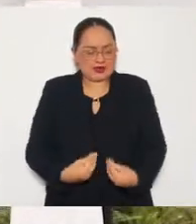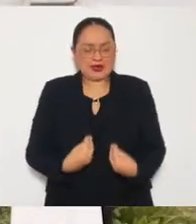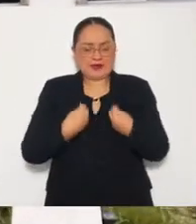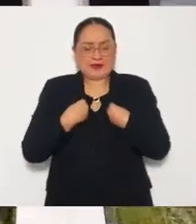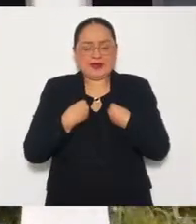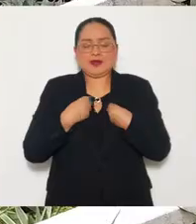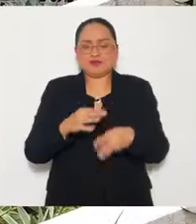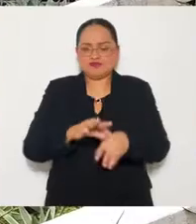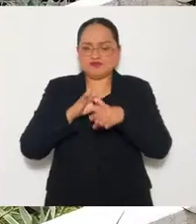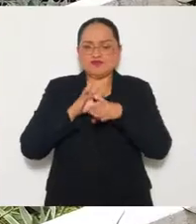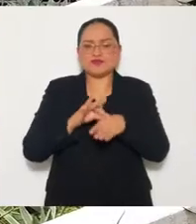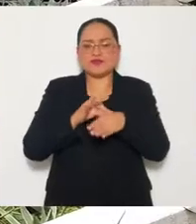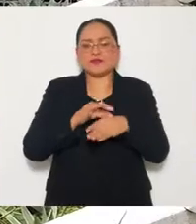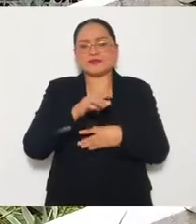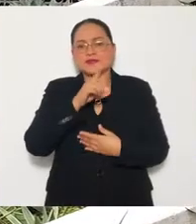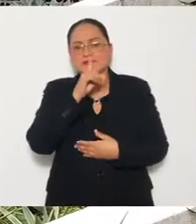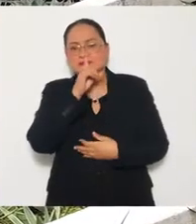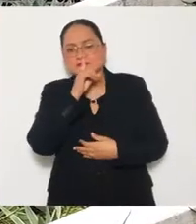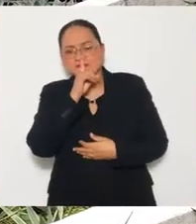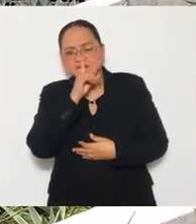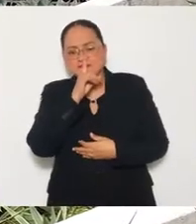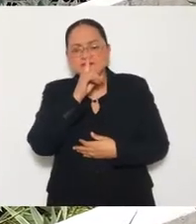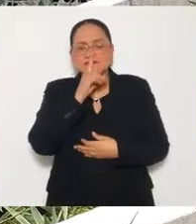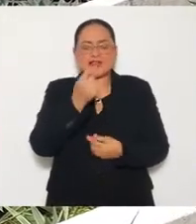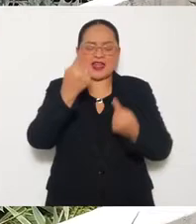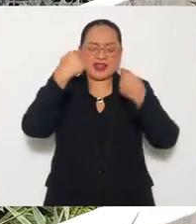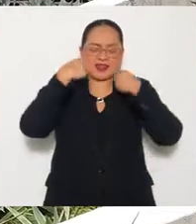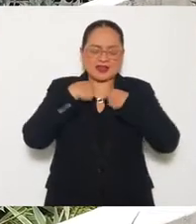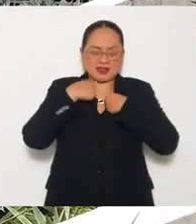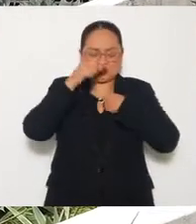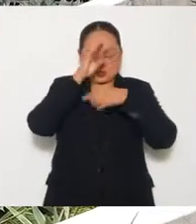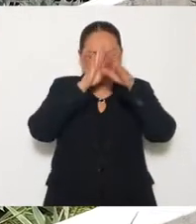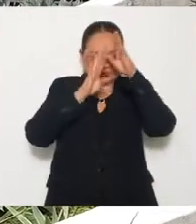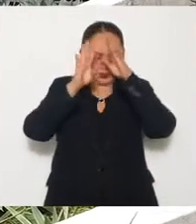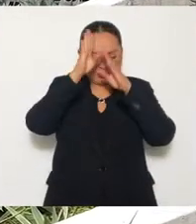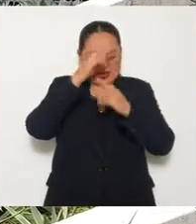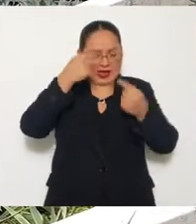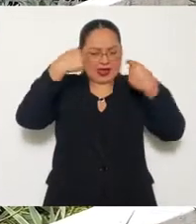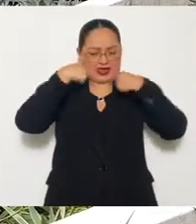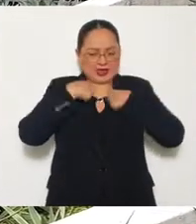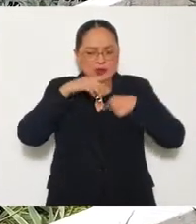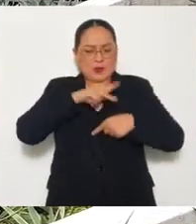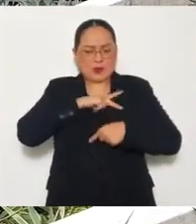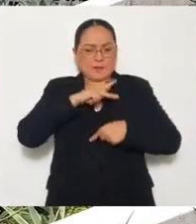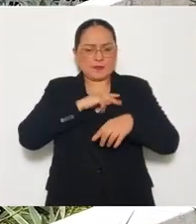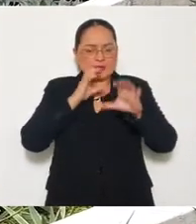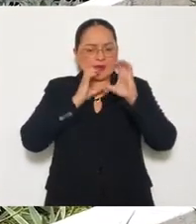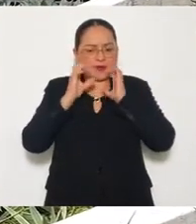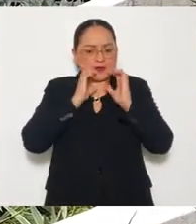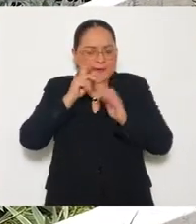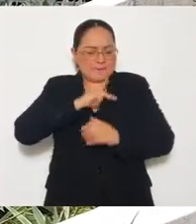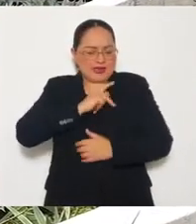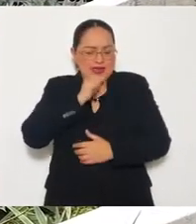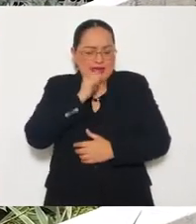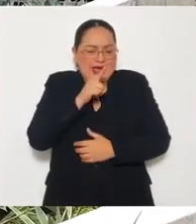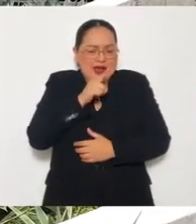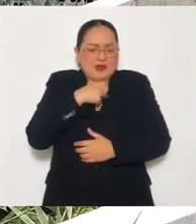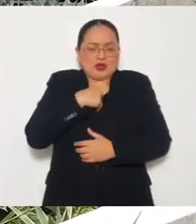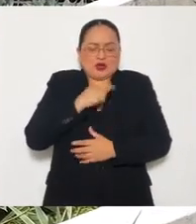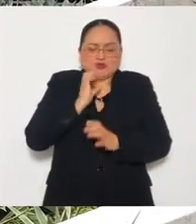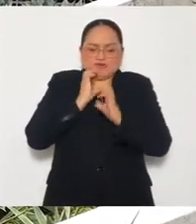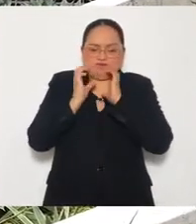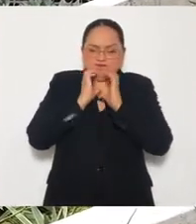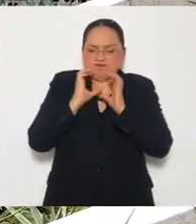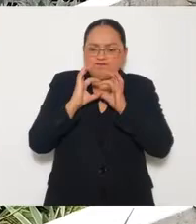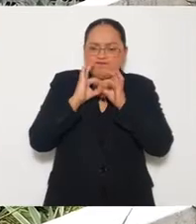el presente, el silencio interior. Yo me comunico conmigo mismo, con mi alma. Eso